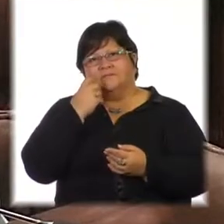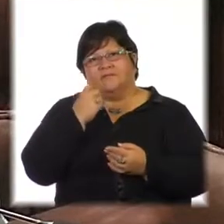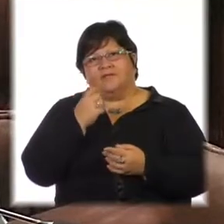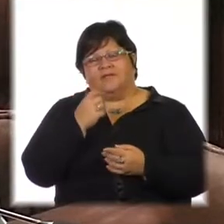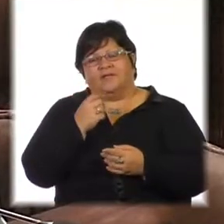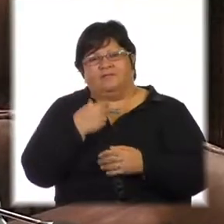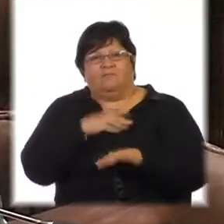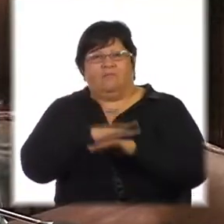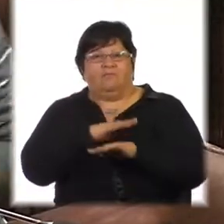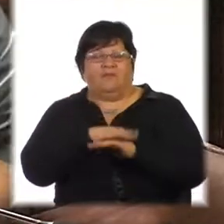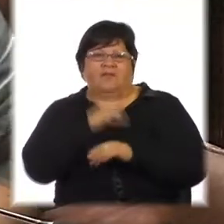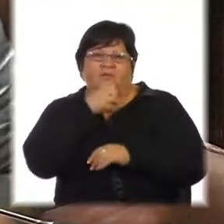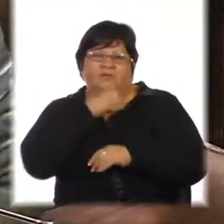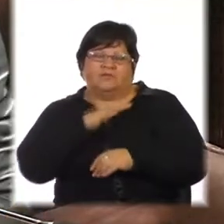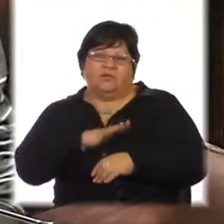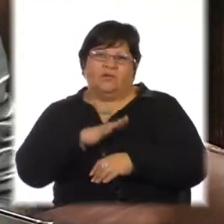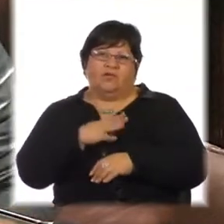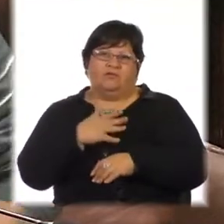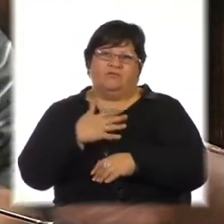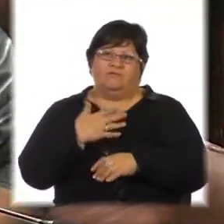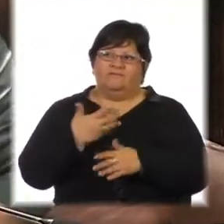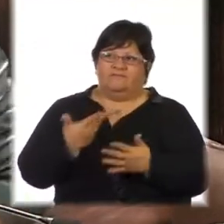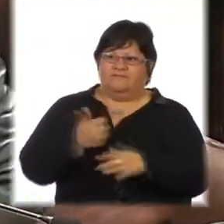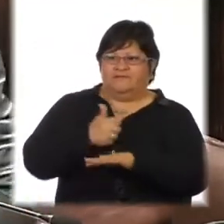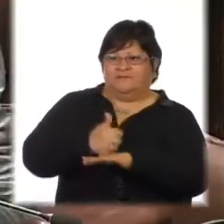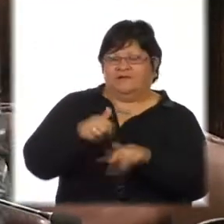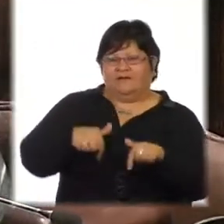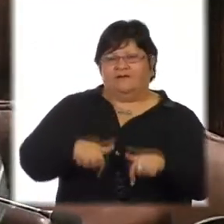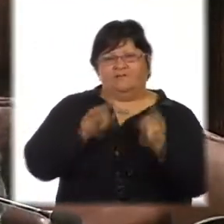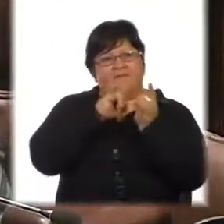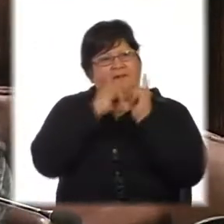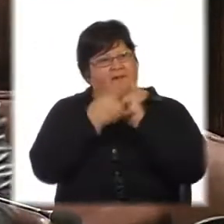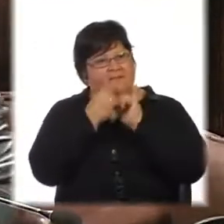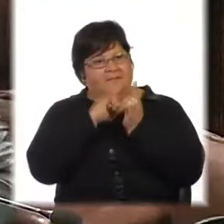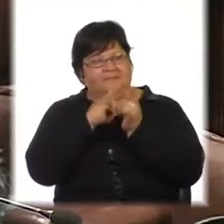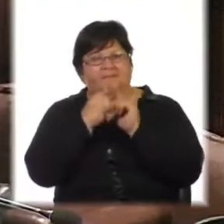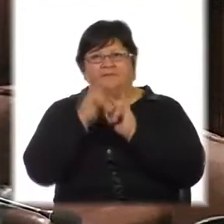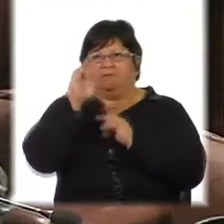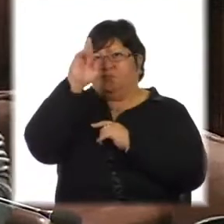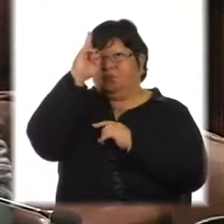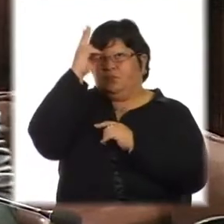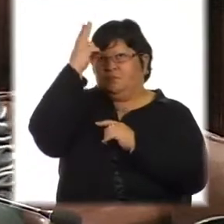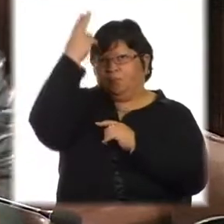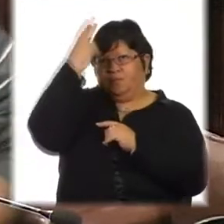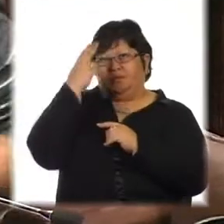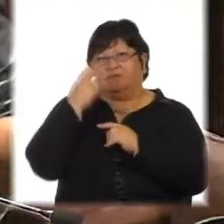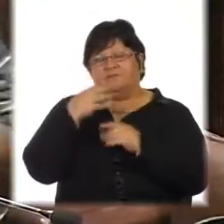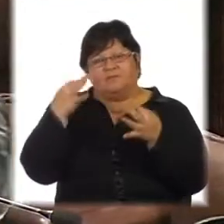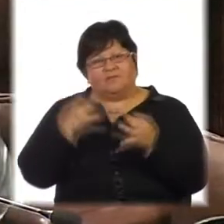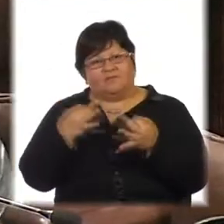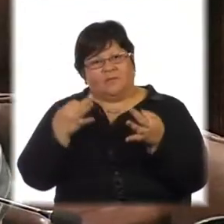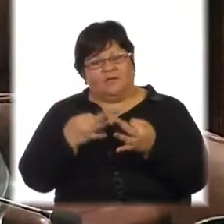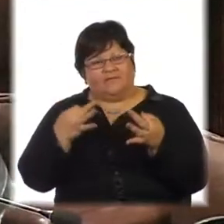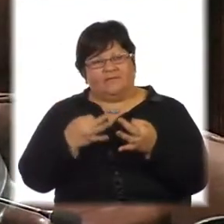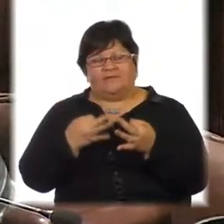histórico que vive el Parlamento Uruguayo, particularmente hoy la Cámara de Diputados,